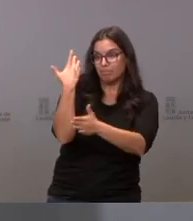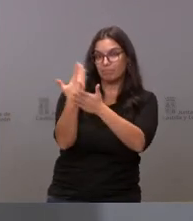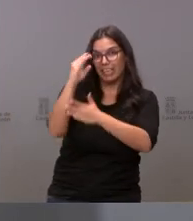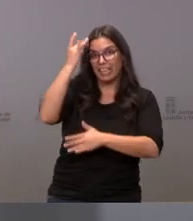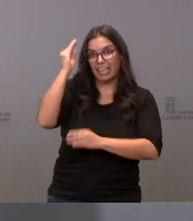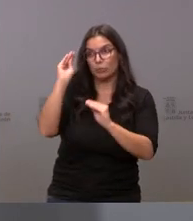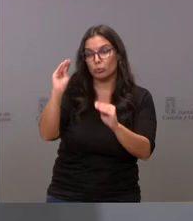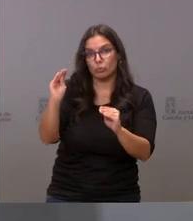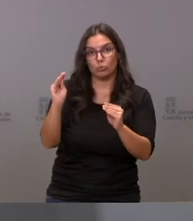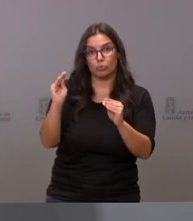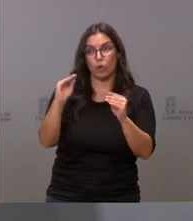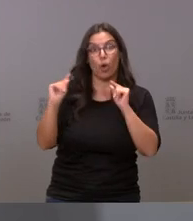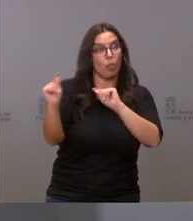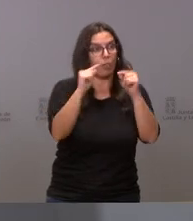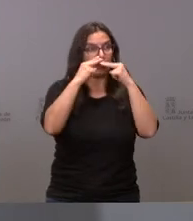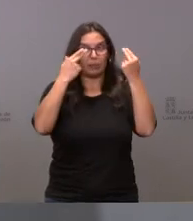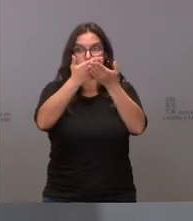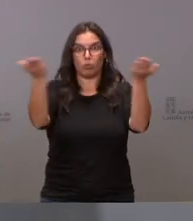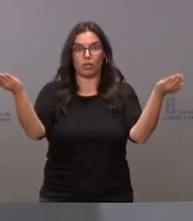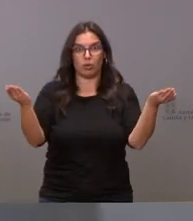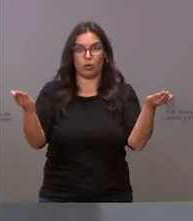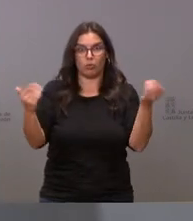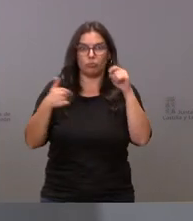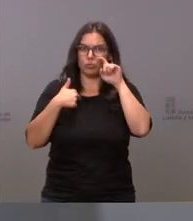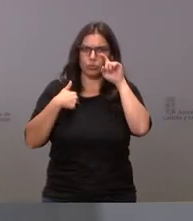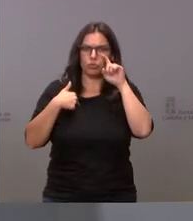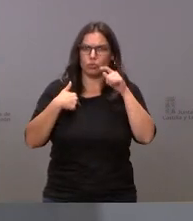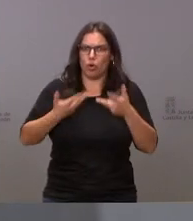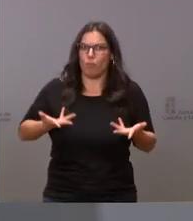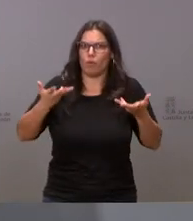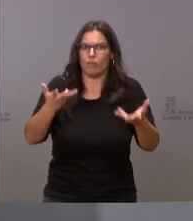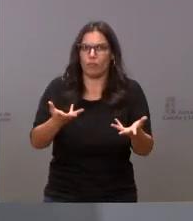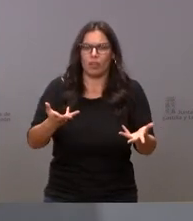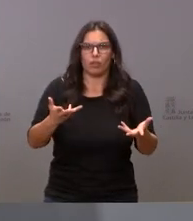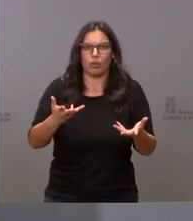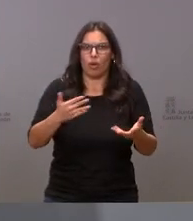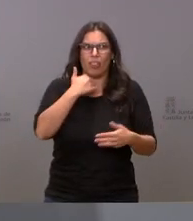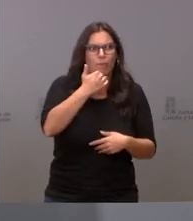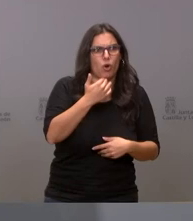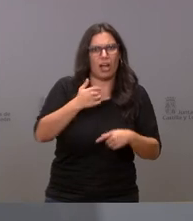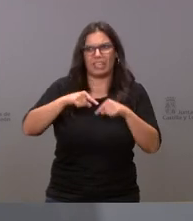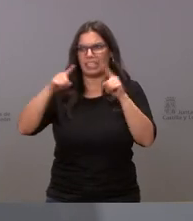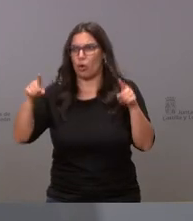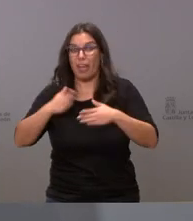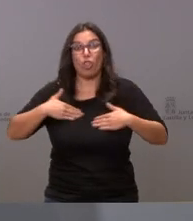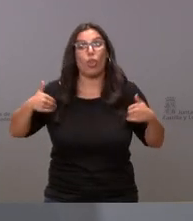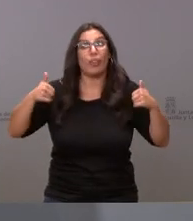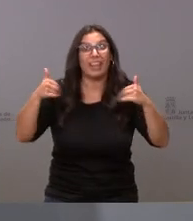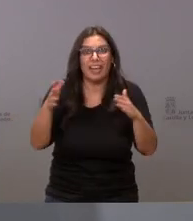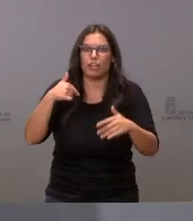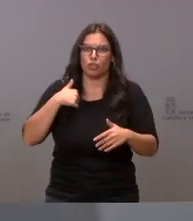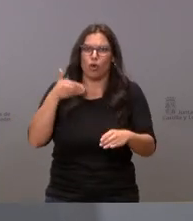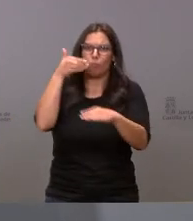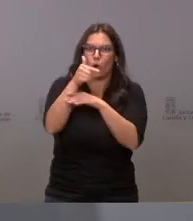o a que se siente a debatir públicamente yo estoy dispuesto a debatir públicamente en Zamora en Segovia o en cualquiera de las nueve provincias de la comunidad